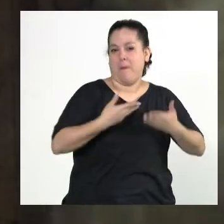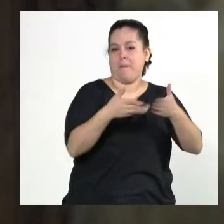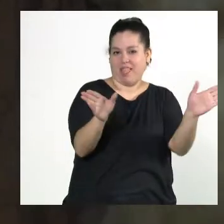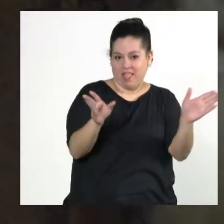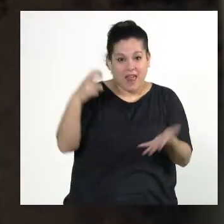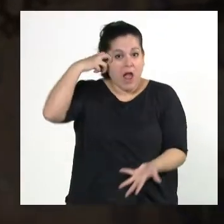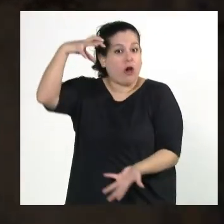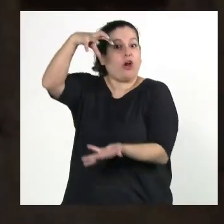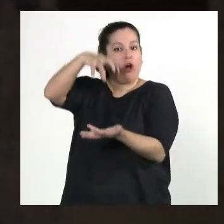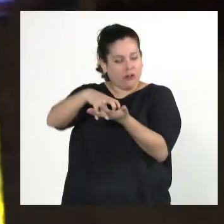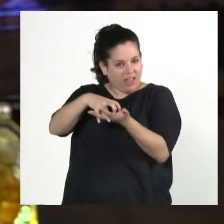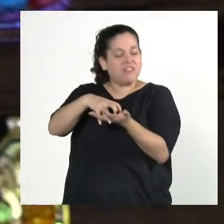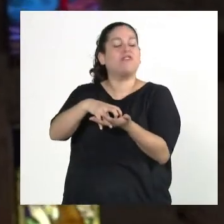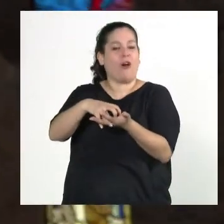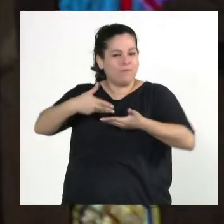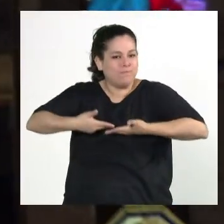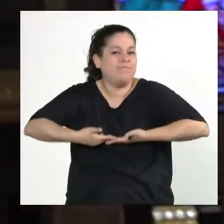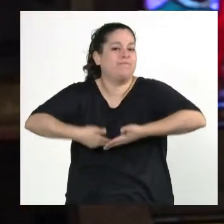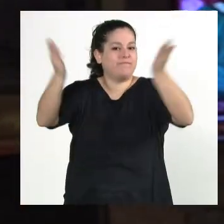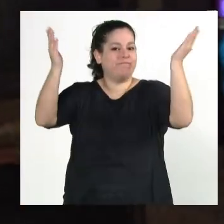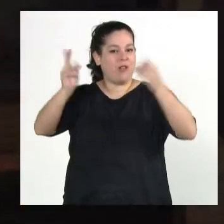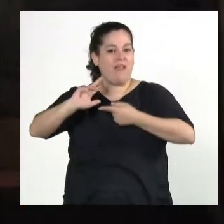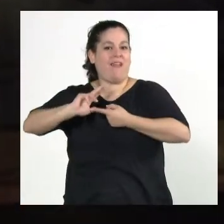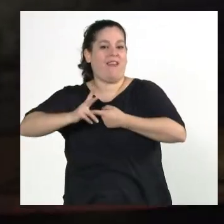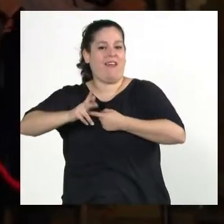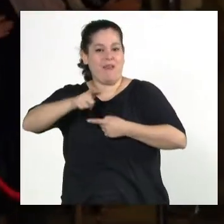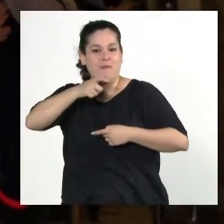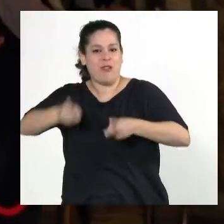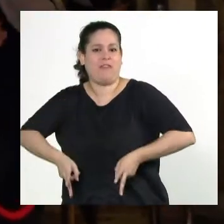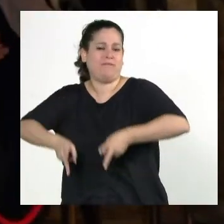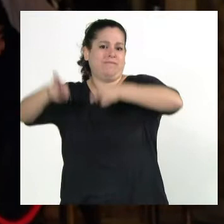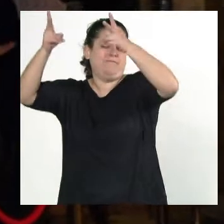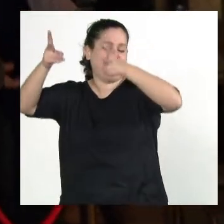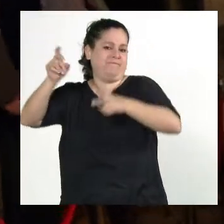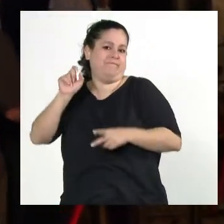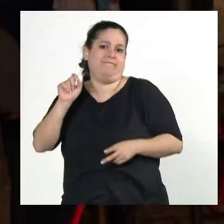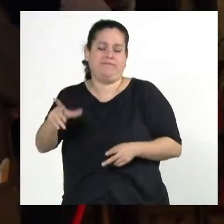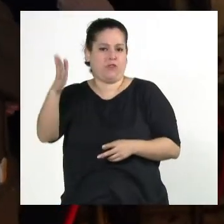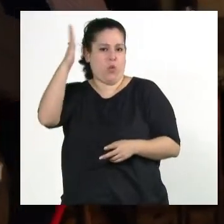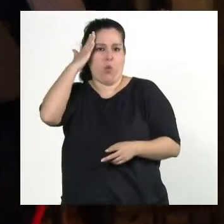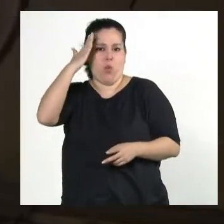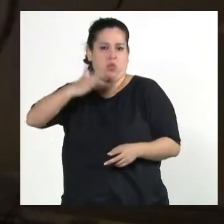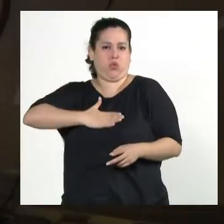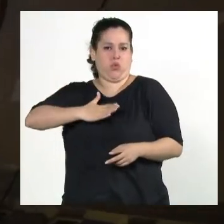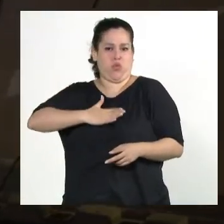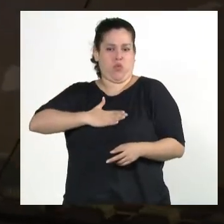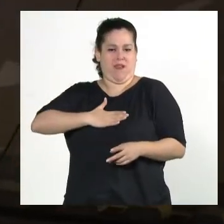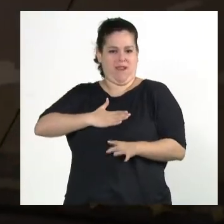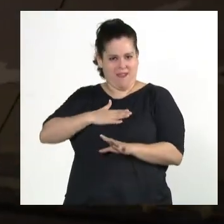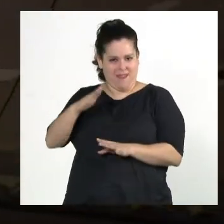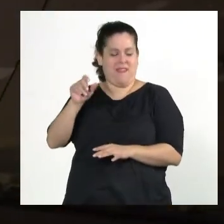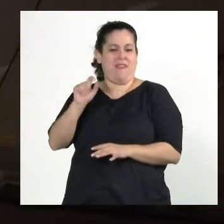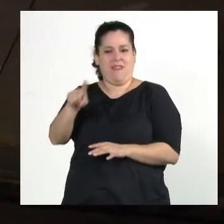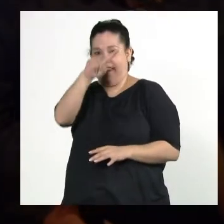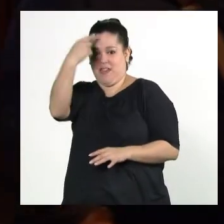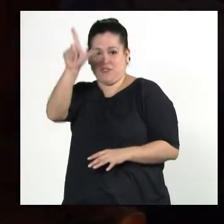Congreso de la Nación abrió al público el edificio del Molino, ícono del estilo Art Nouveau porteño y Monumento Histórico Nacional desde